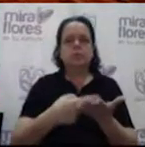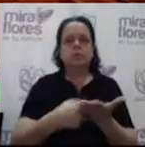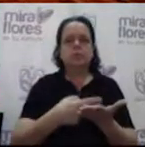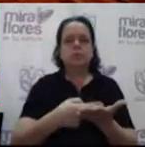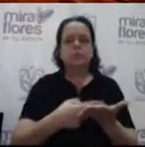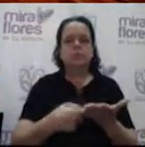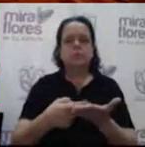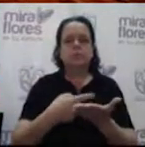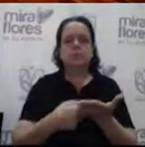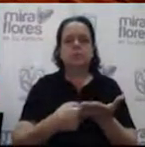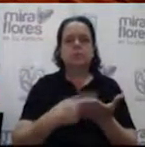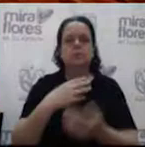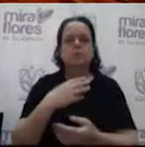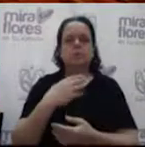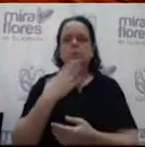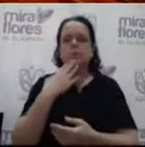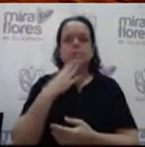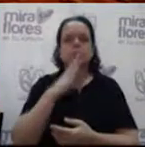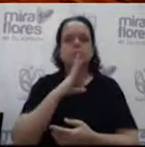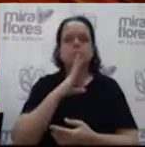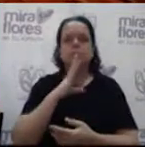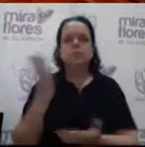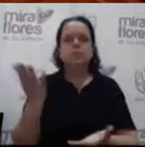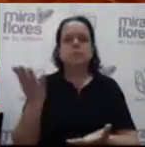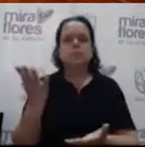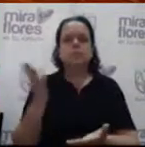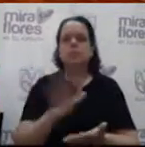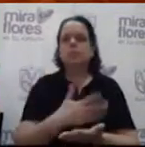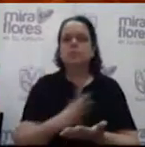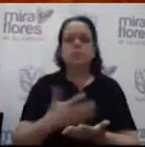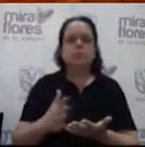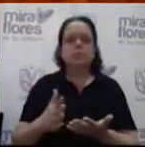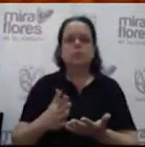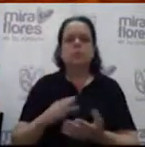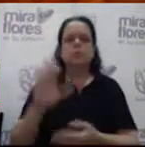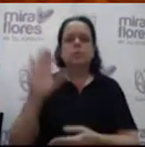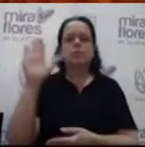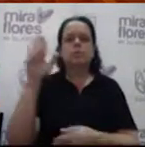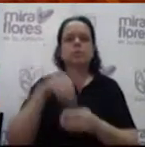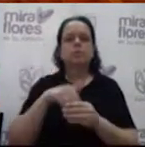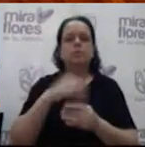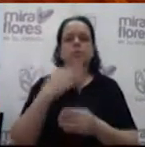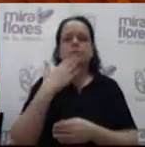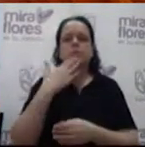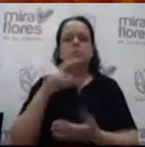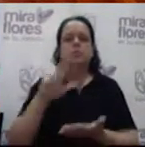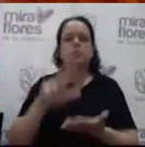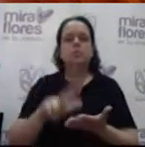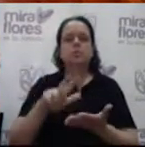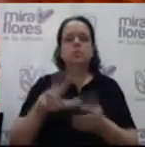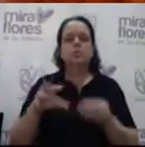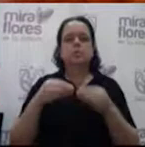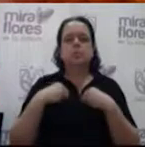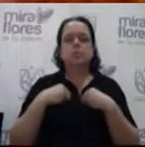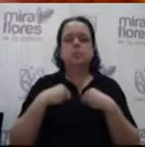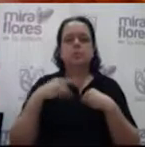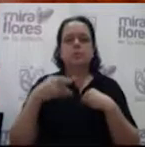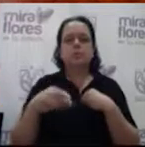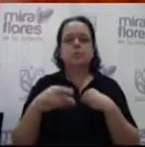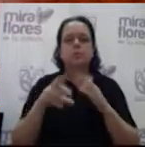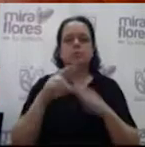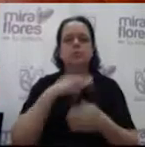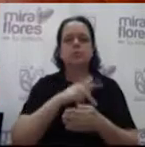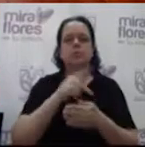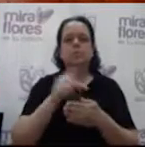ofrezco el uso de la palabra. No habiendo debate, procederemos a votar. Aquellos miembros del Consejo que estén a favor de aprobar este